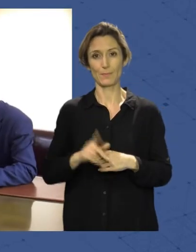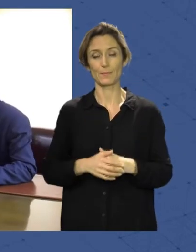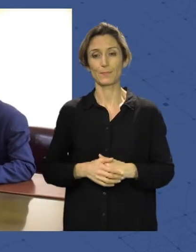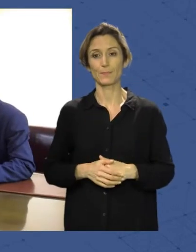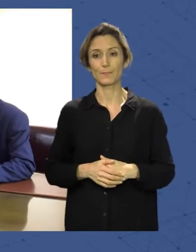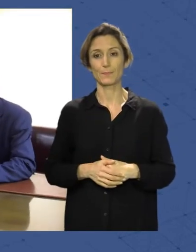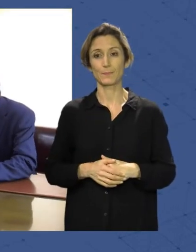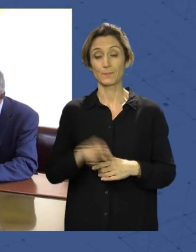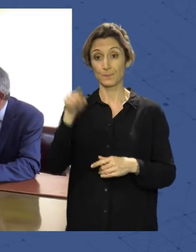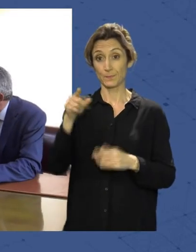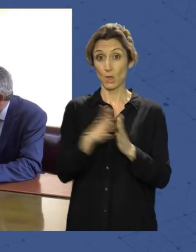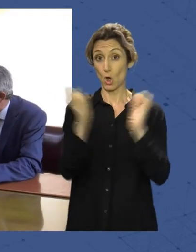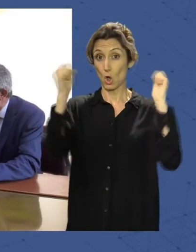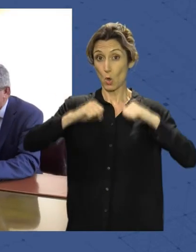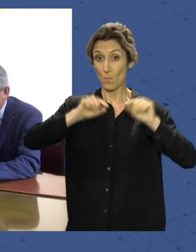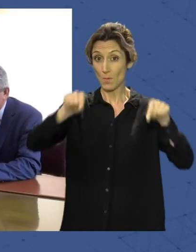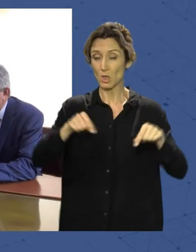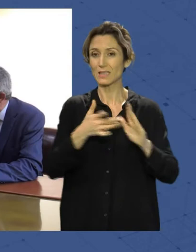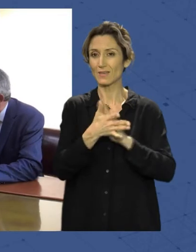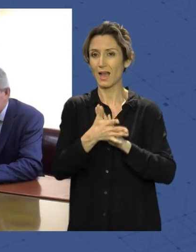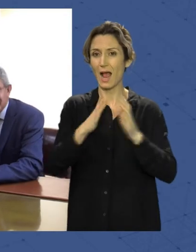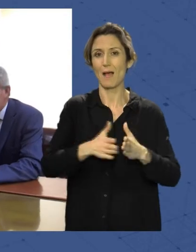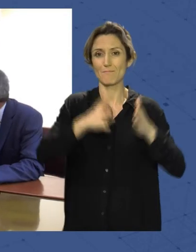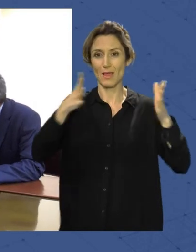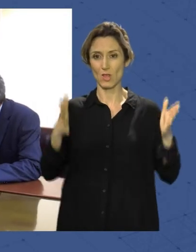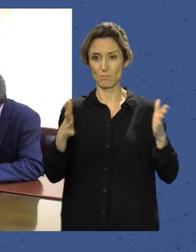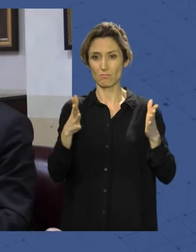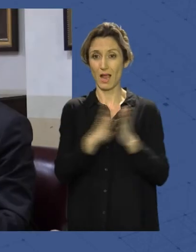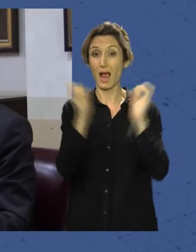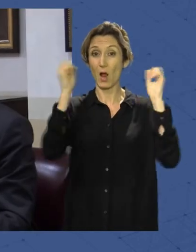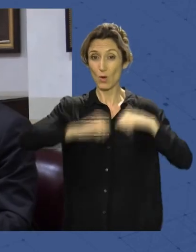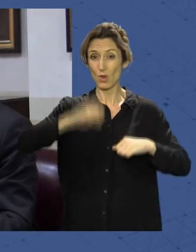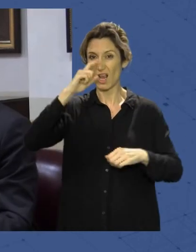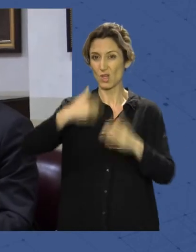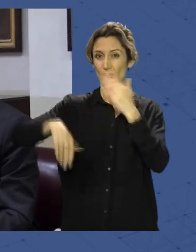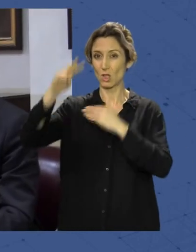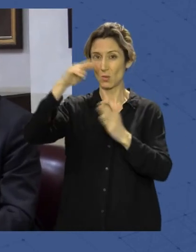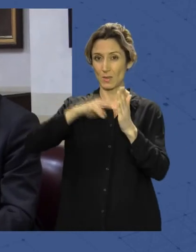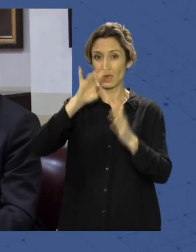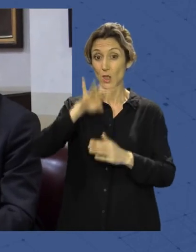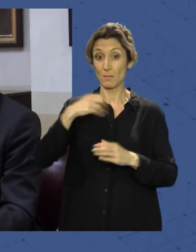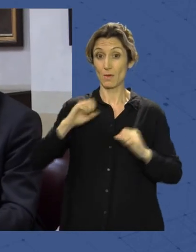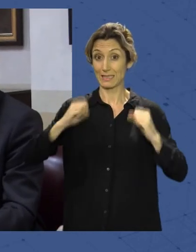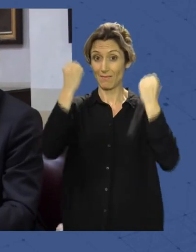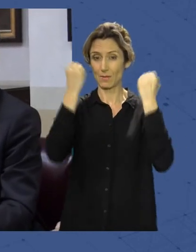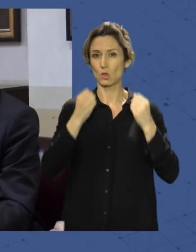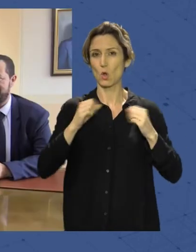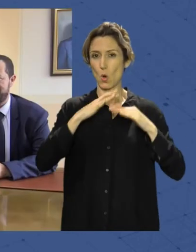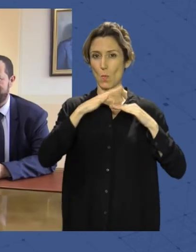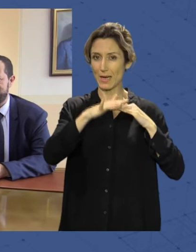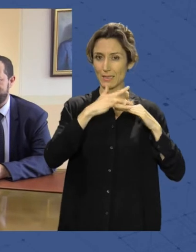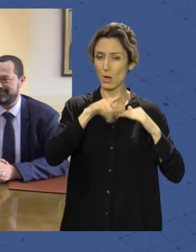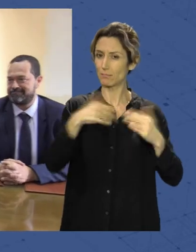Este convenio supone una ampliación del acuerdo suscrito ya en 2014. Salvamento Marítimo será responsable de la